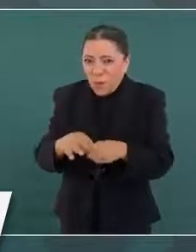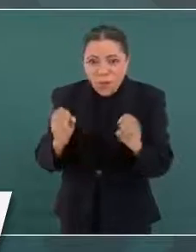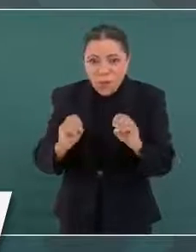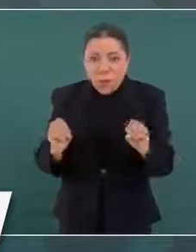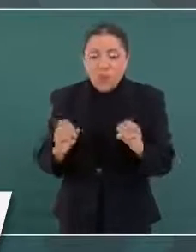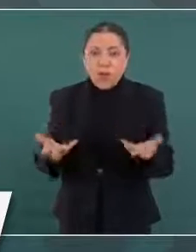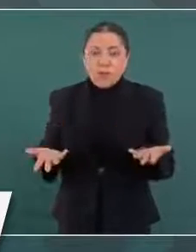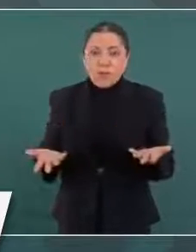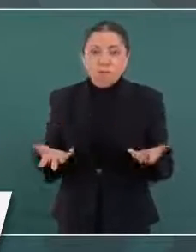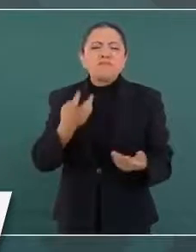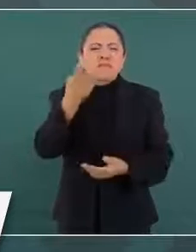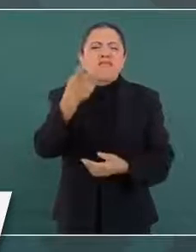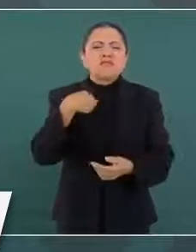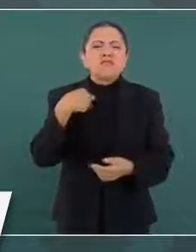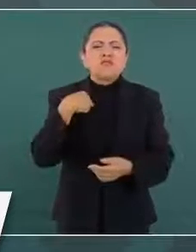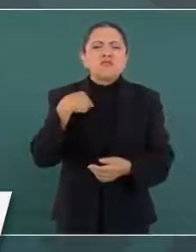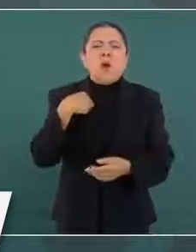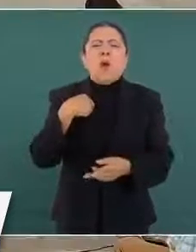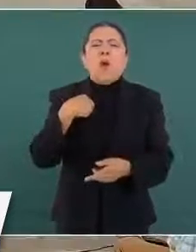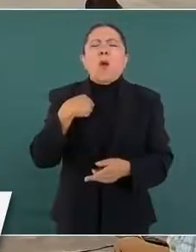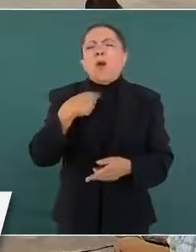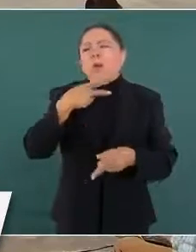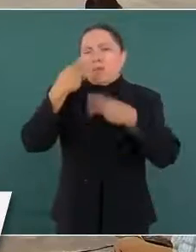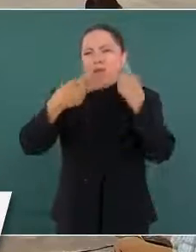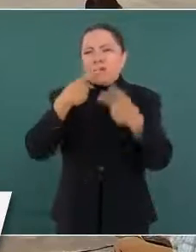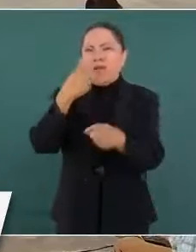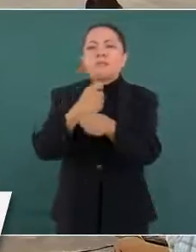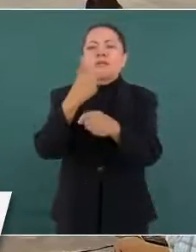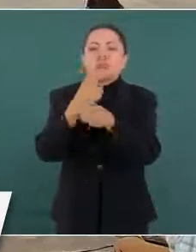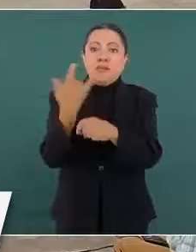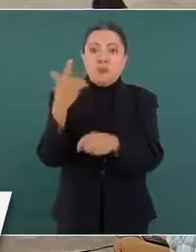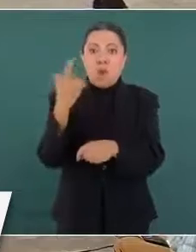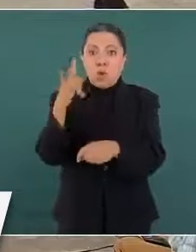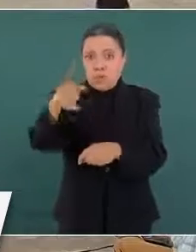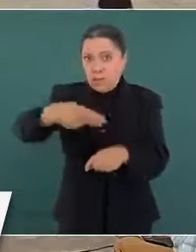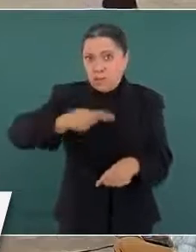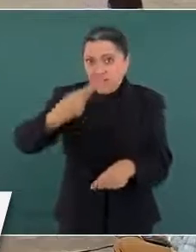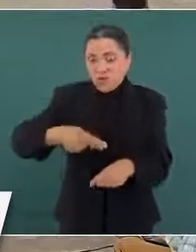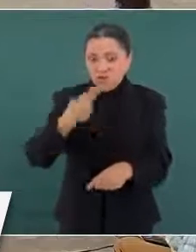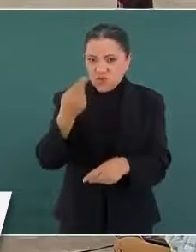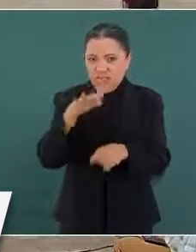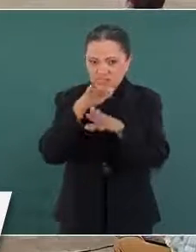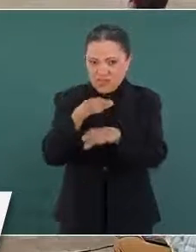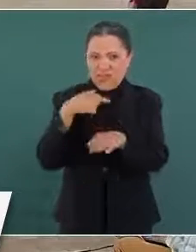De eso voy a hablar el día primero de julio, que me estás preguntando.